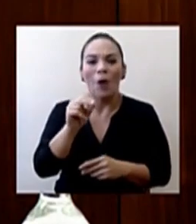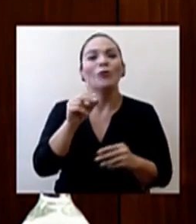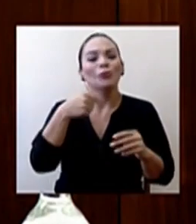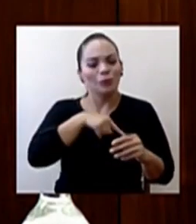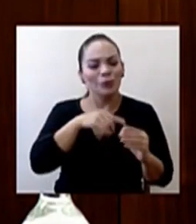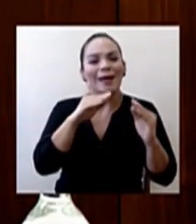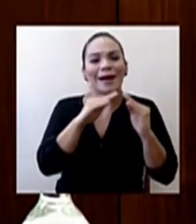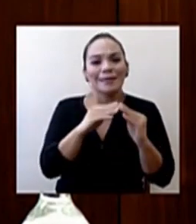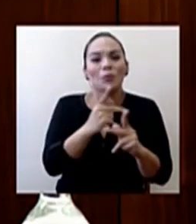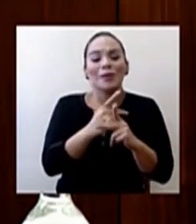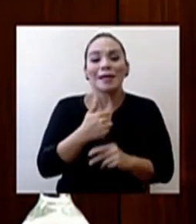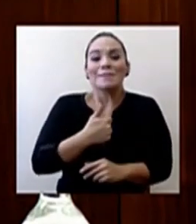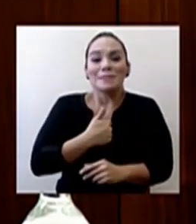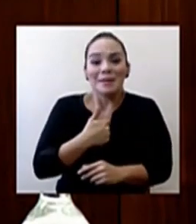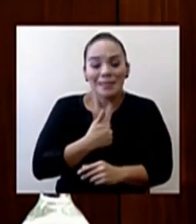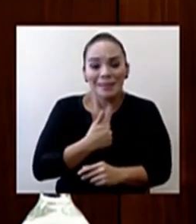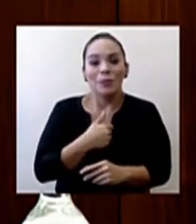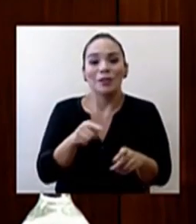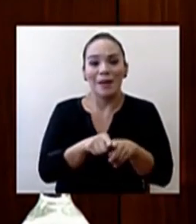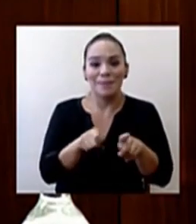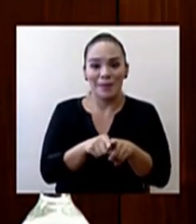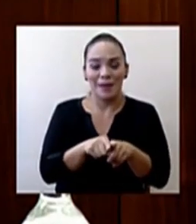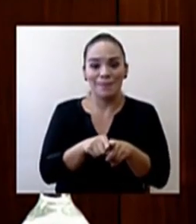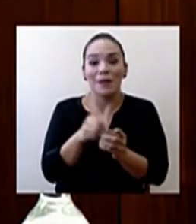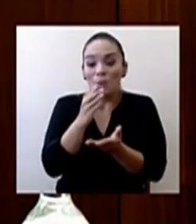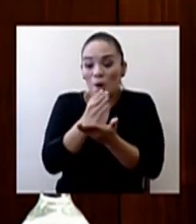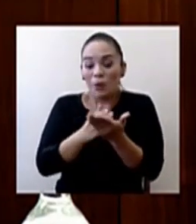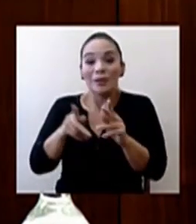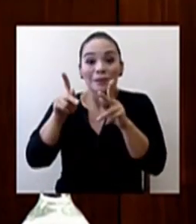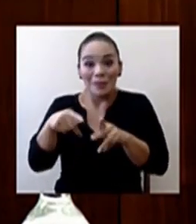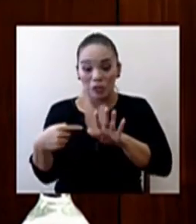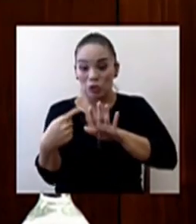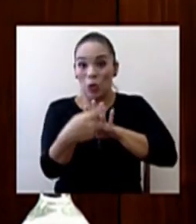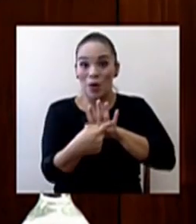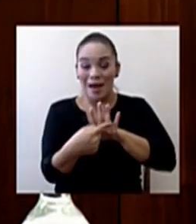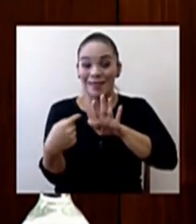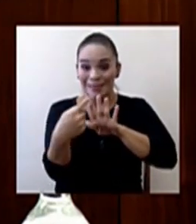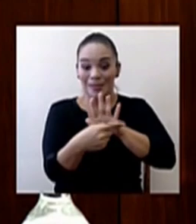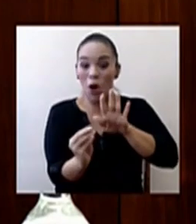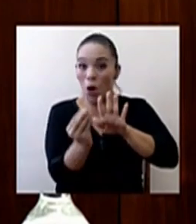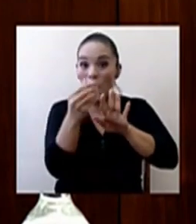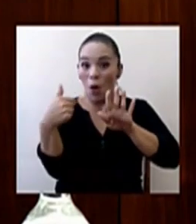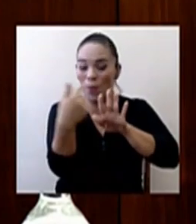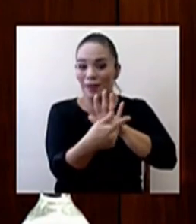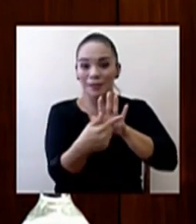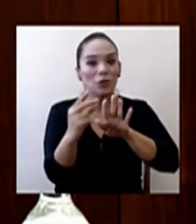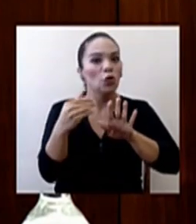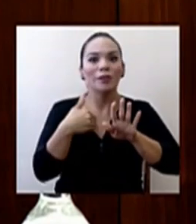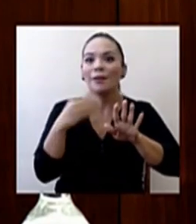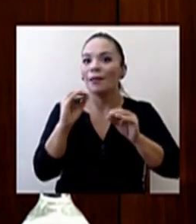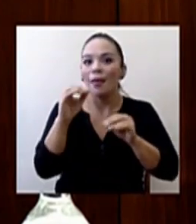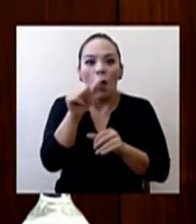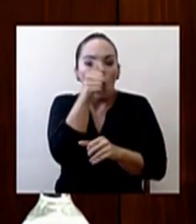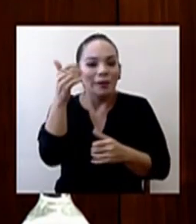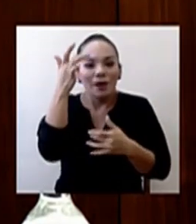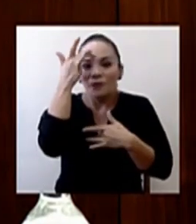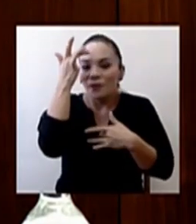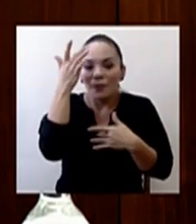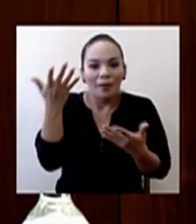nosotros mismos. Porque algunas de estas personas, inclusive jóvenes, no tienen factores de riesgo